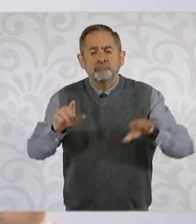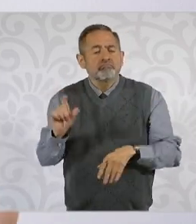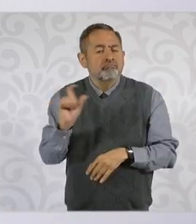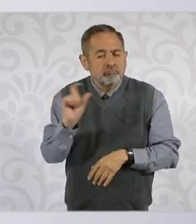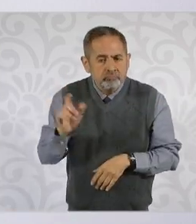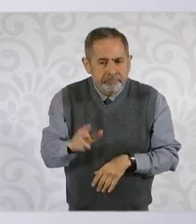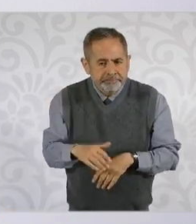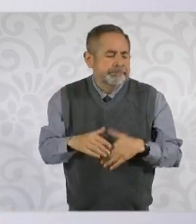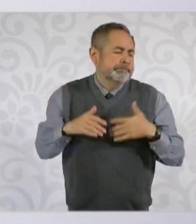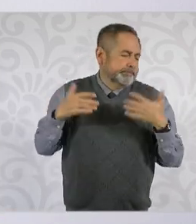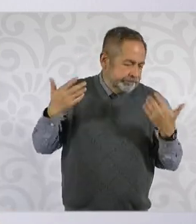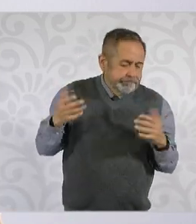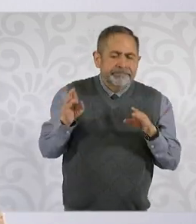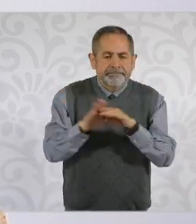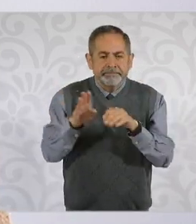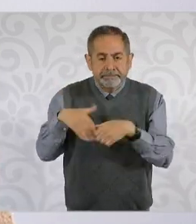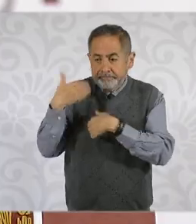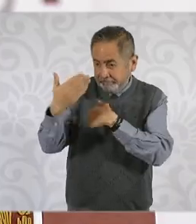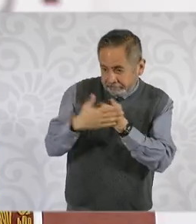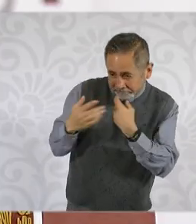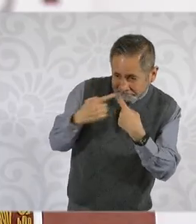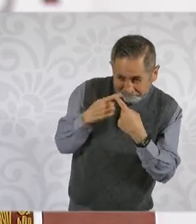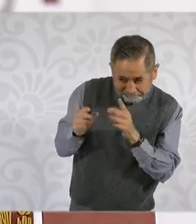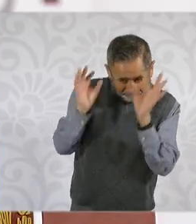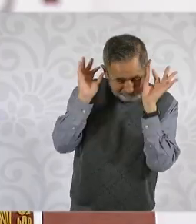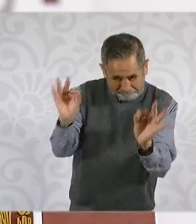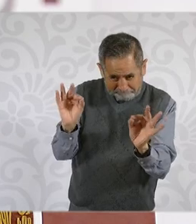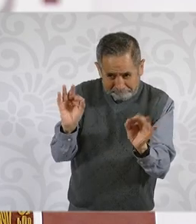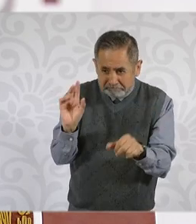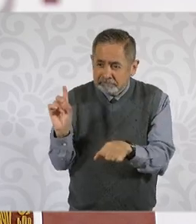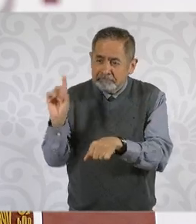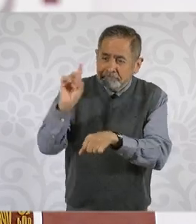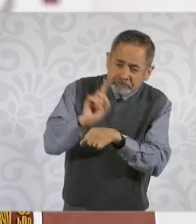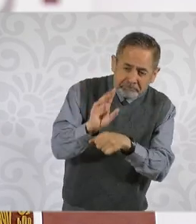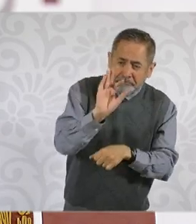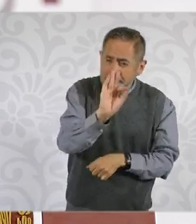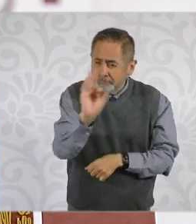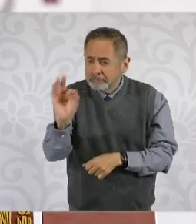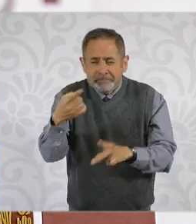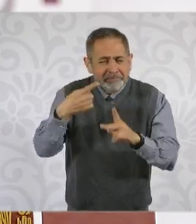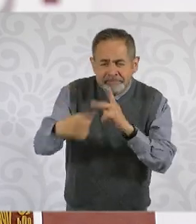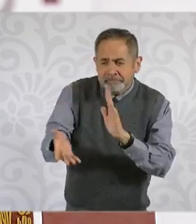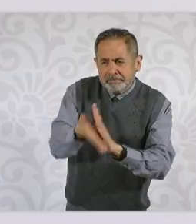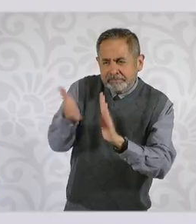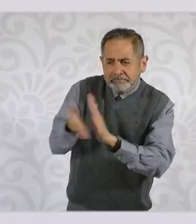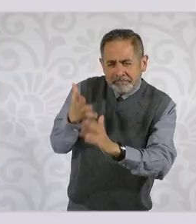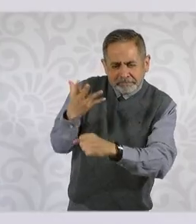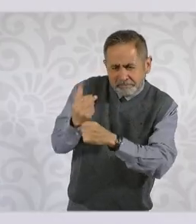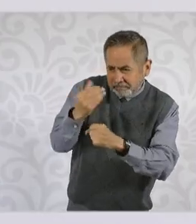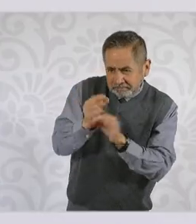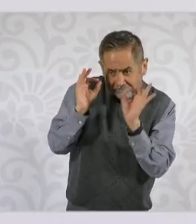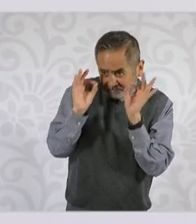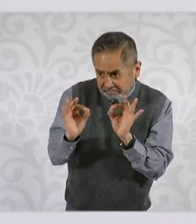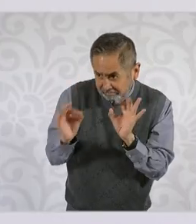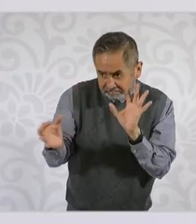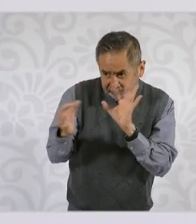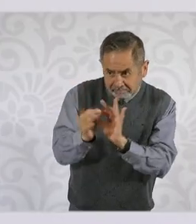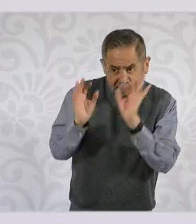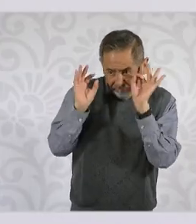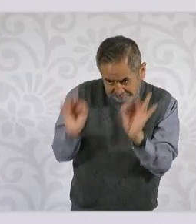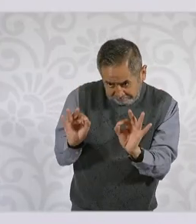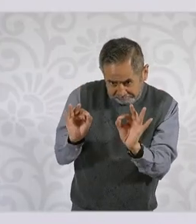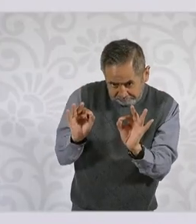ya los tiempos, cuándo van a iniciar las construcciones, son compromisos de programas del